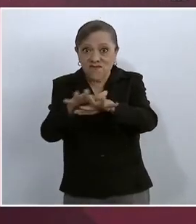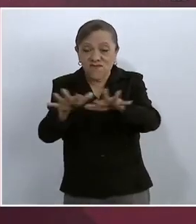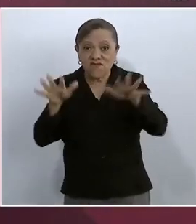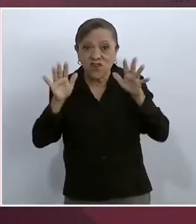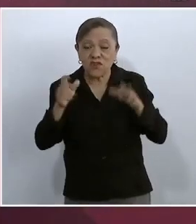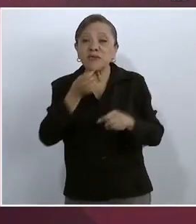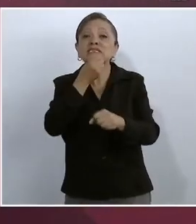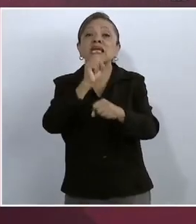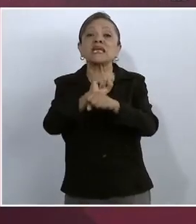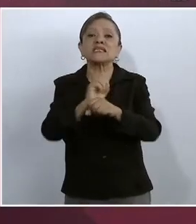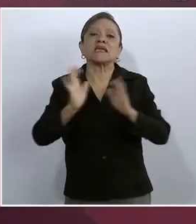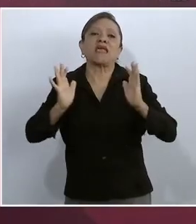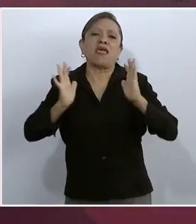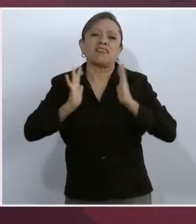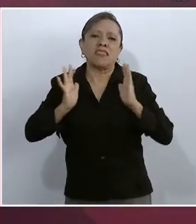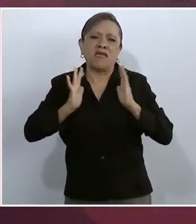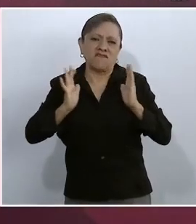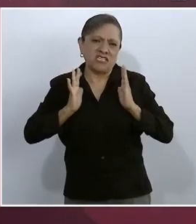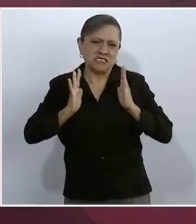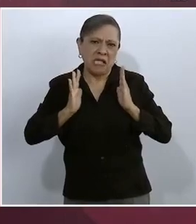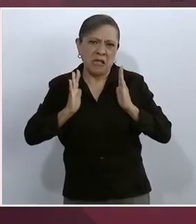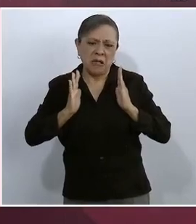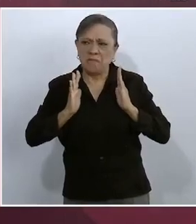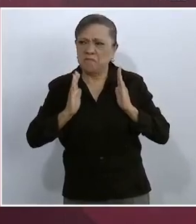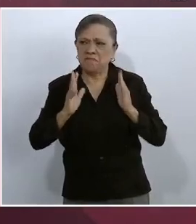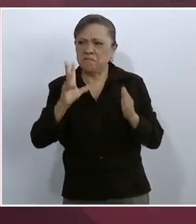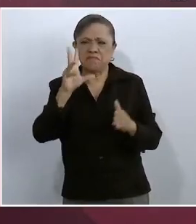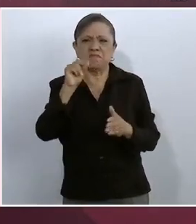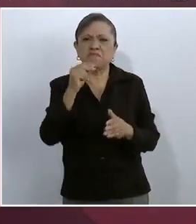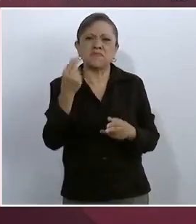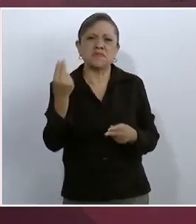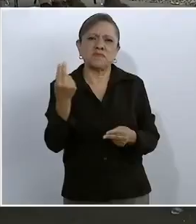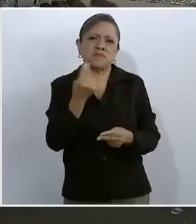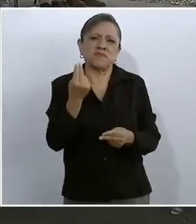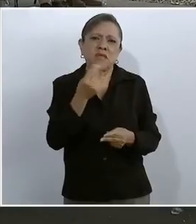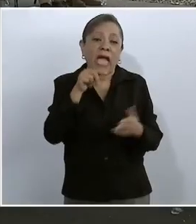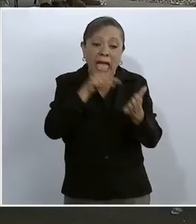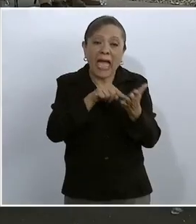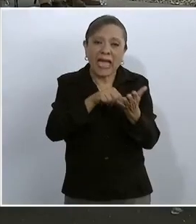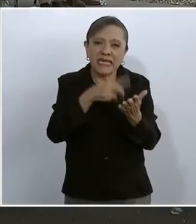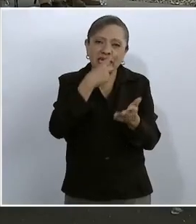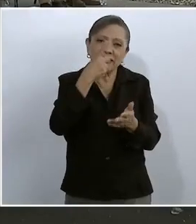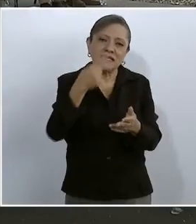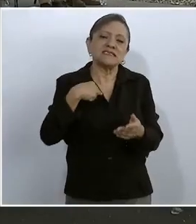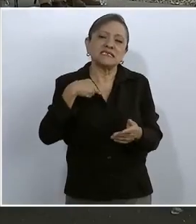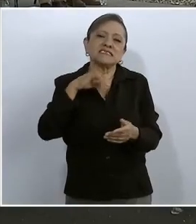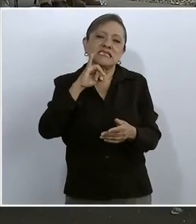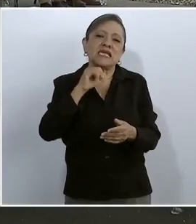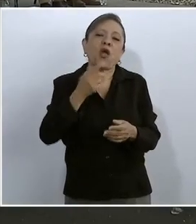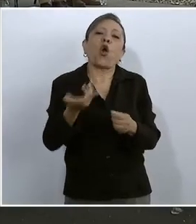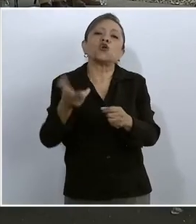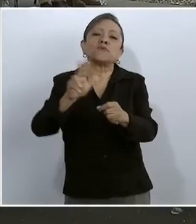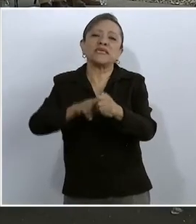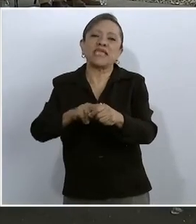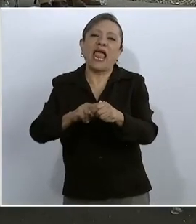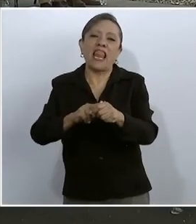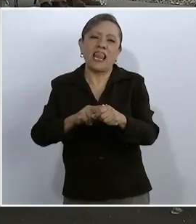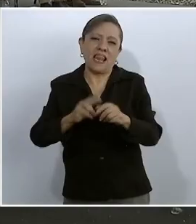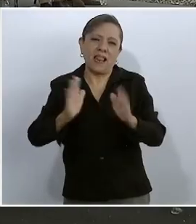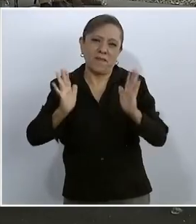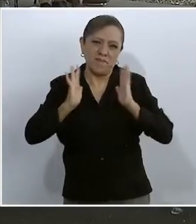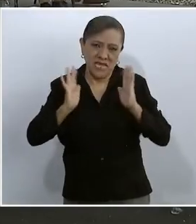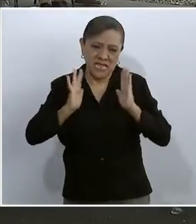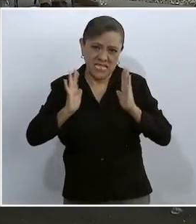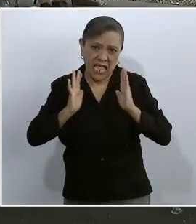se da a conocer que me intervinieron en el hospital militar, pero